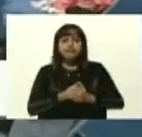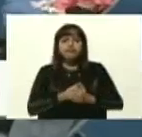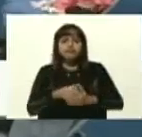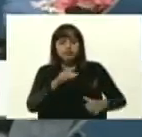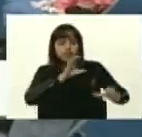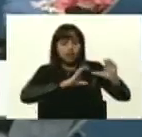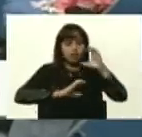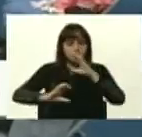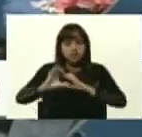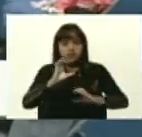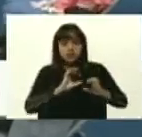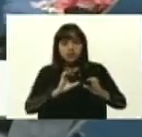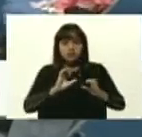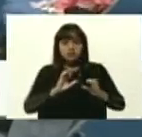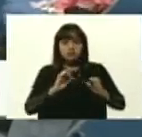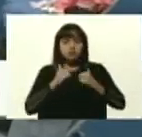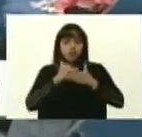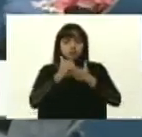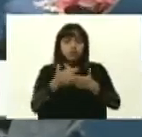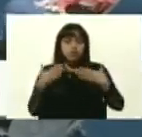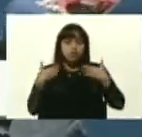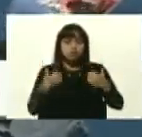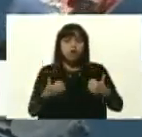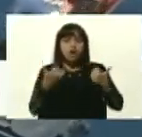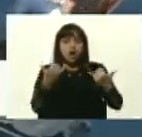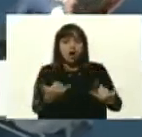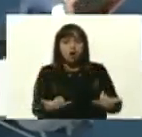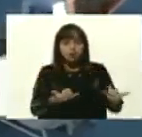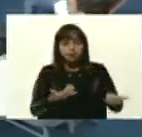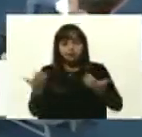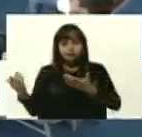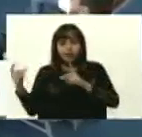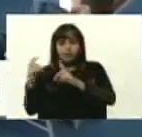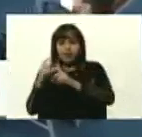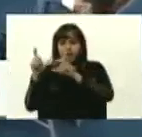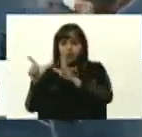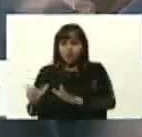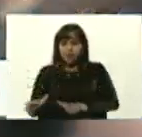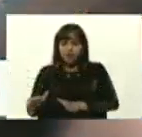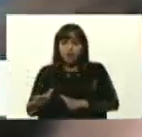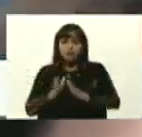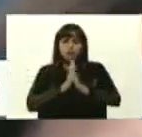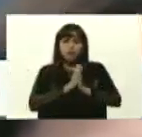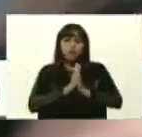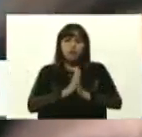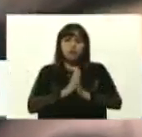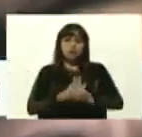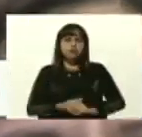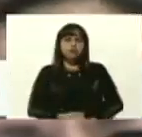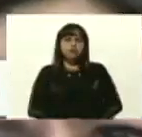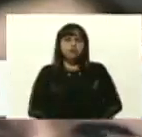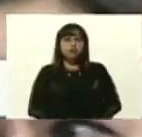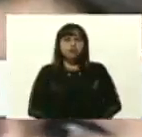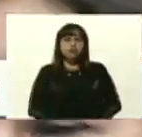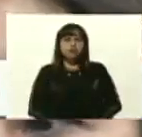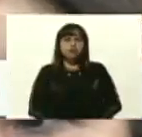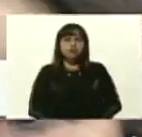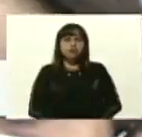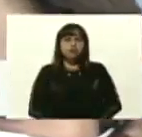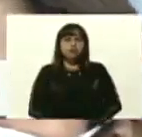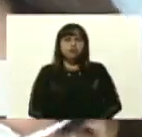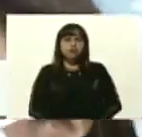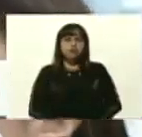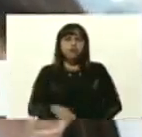Ciencia para la Salud. Y ahora vamos a darle la palabra, por favor, a Alexander Briseño. Aquí está